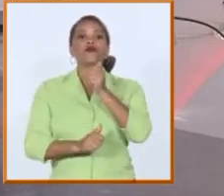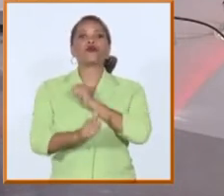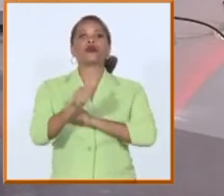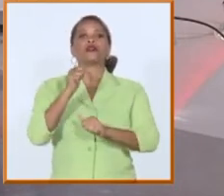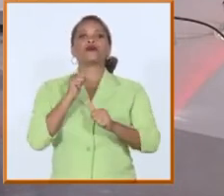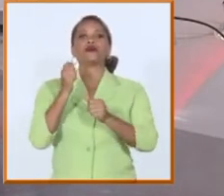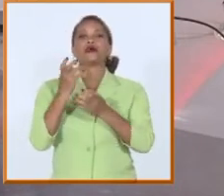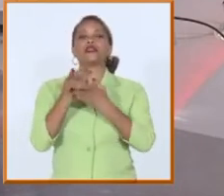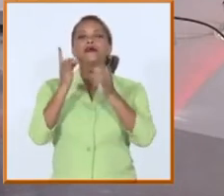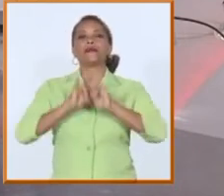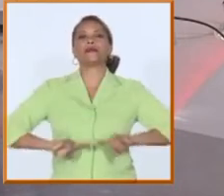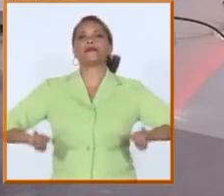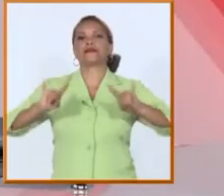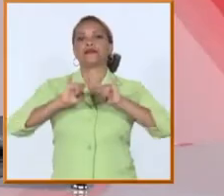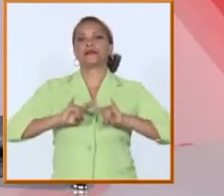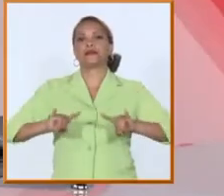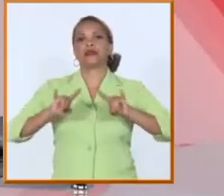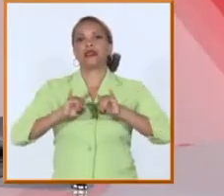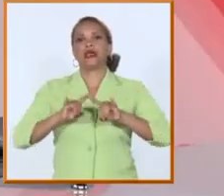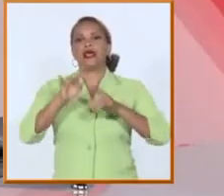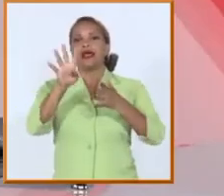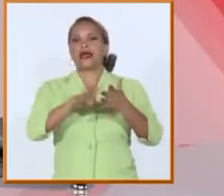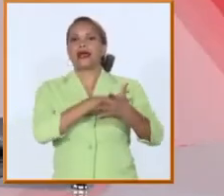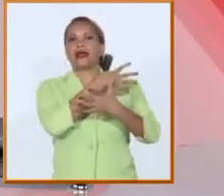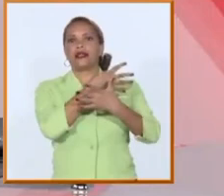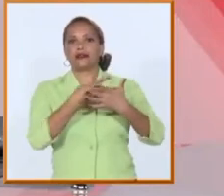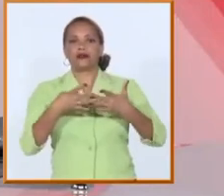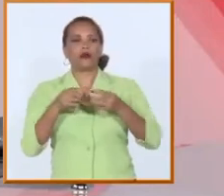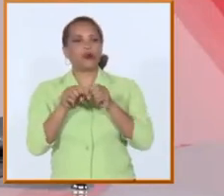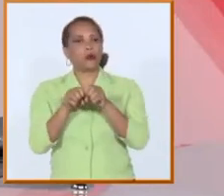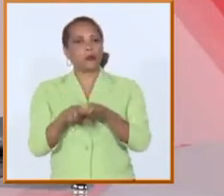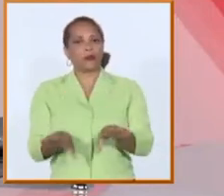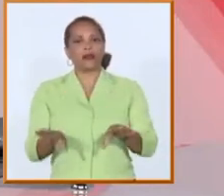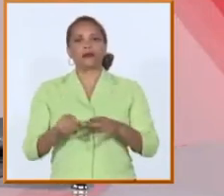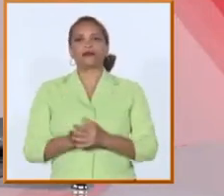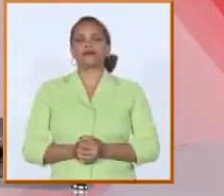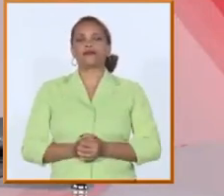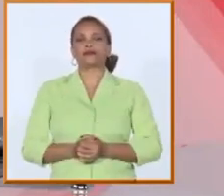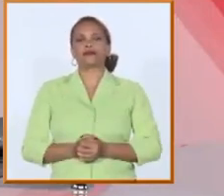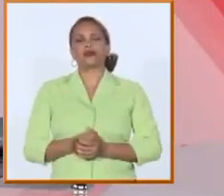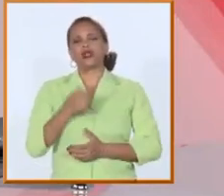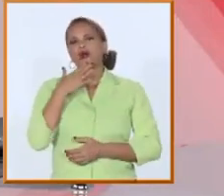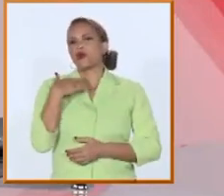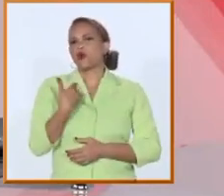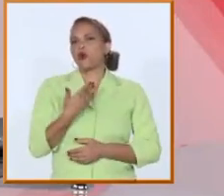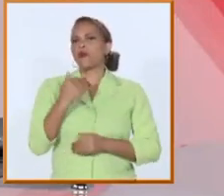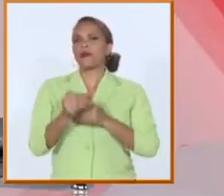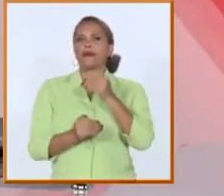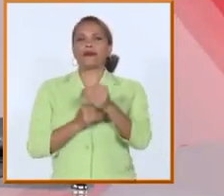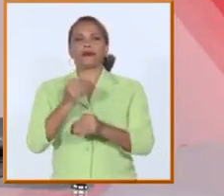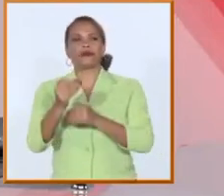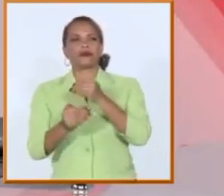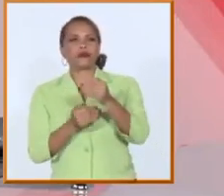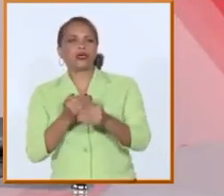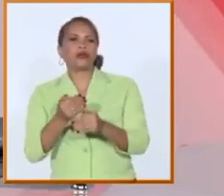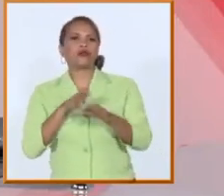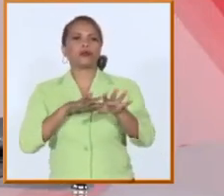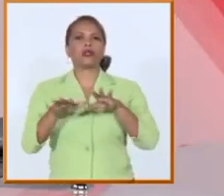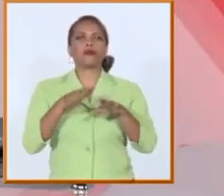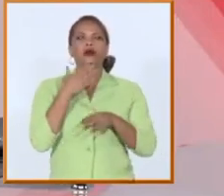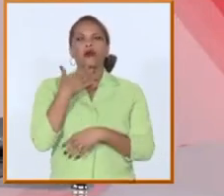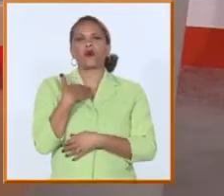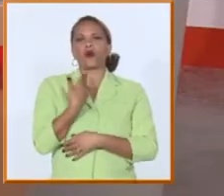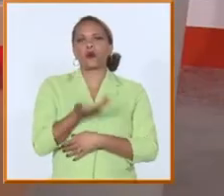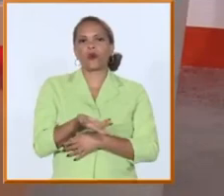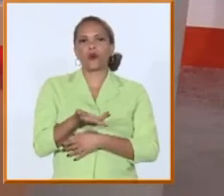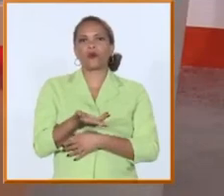la educación superior cubana a su calendario docente habitual ¿cómo va a ser ese proceso? ¿cómo se ha preparado? ¿cómo van a convivir